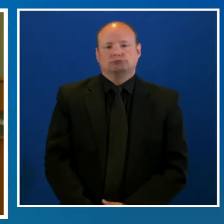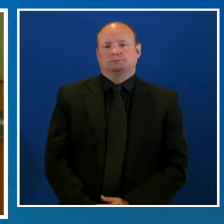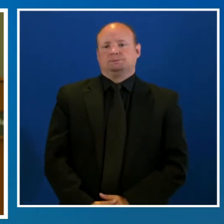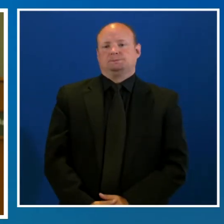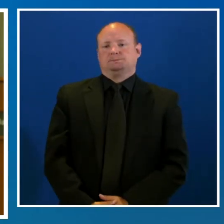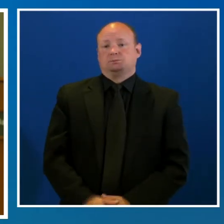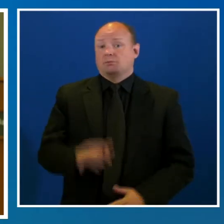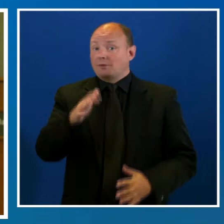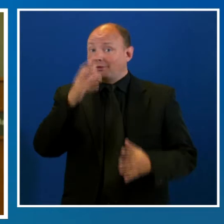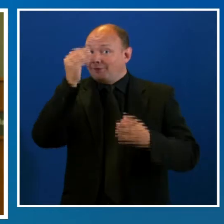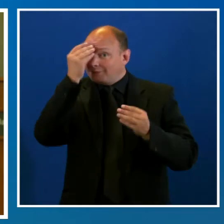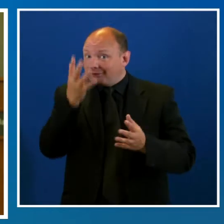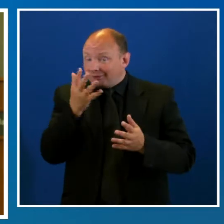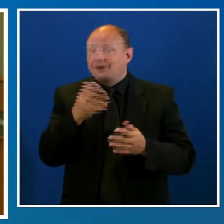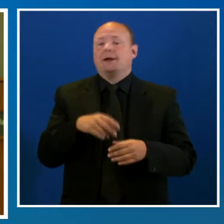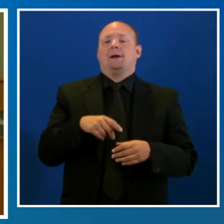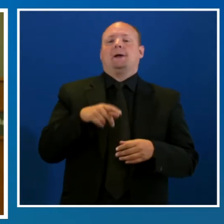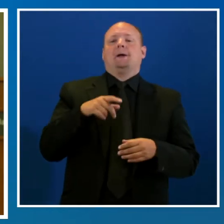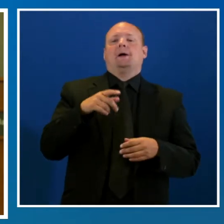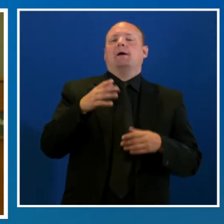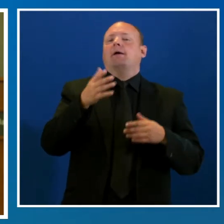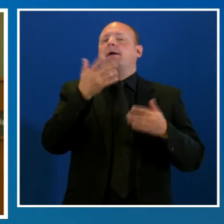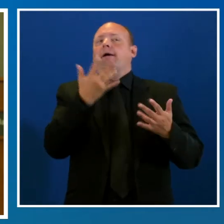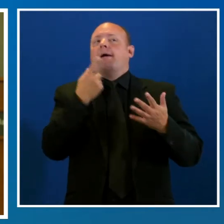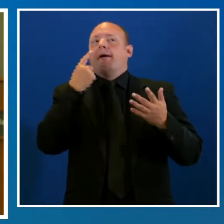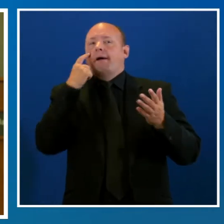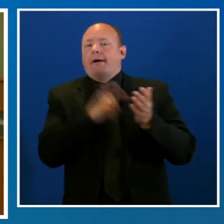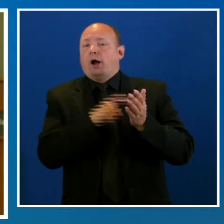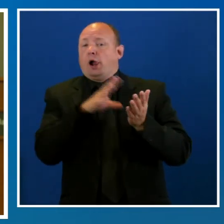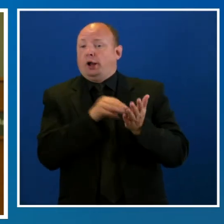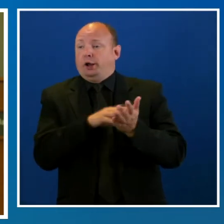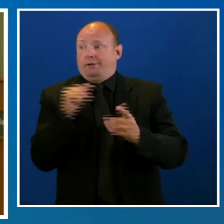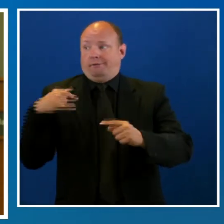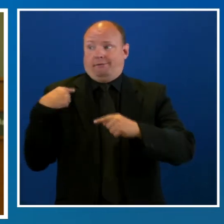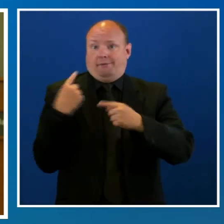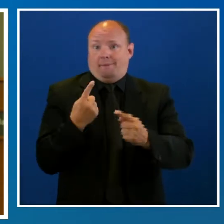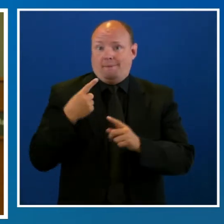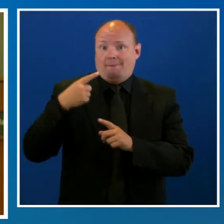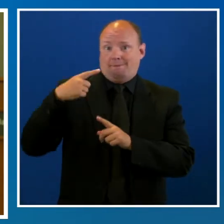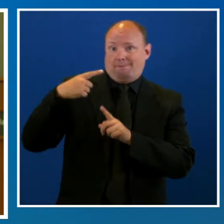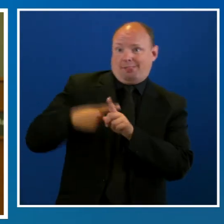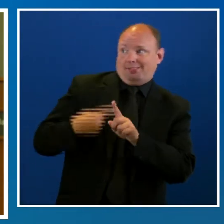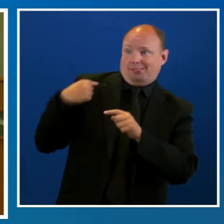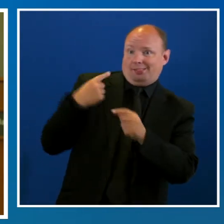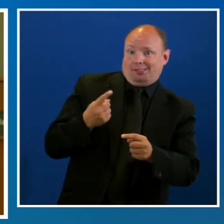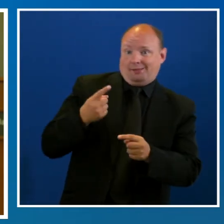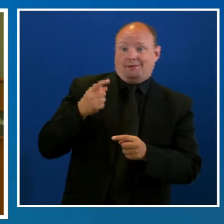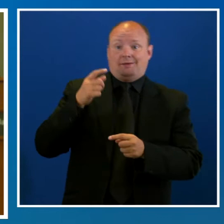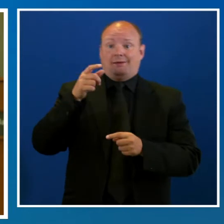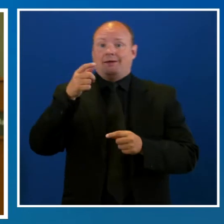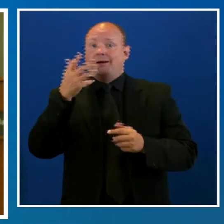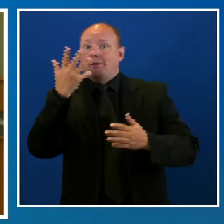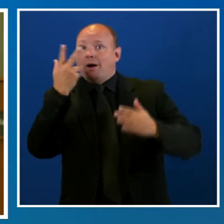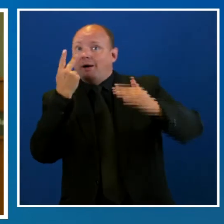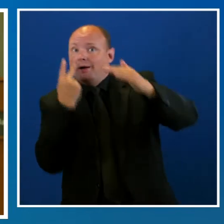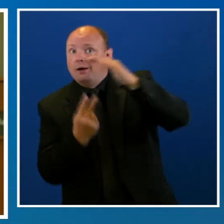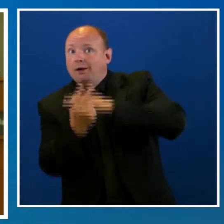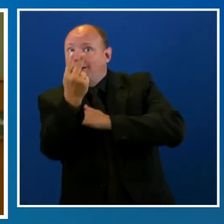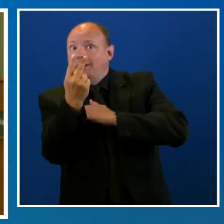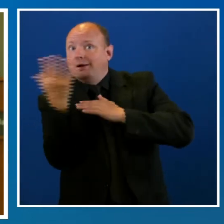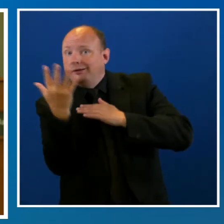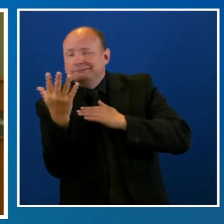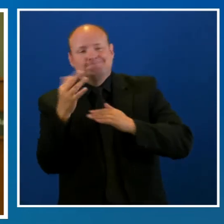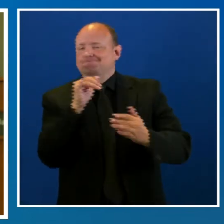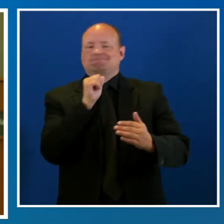embargo, como hemos aprendido en los últimos 16 meses, COVID-19 es impredecible. La nueva variante Delta